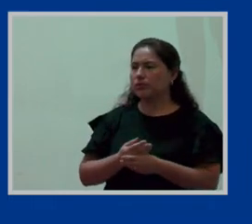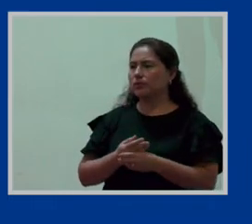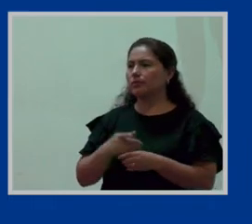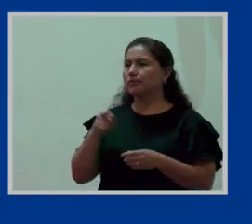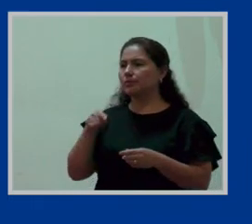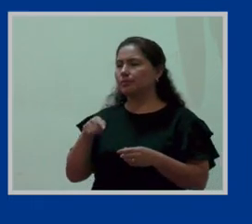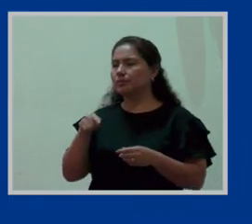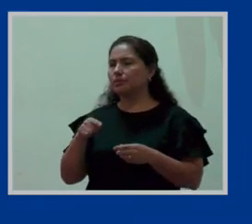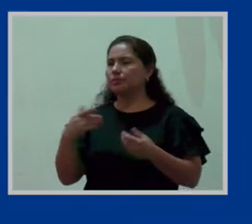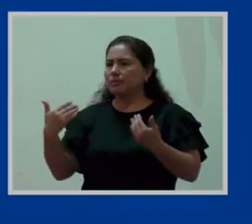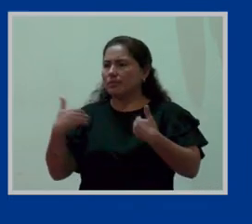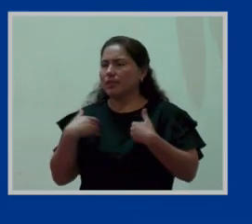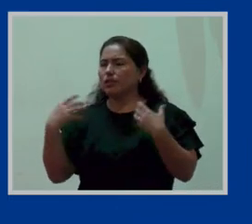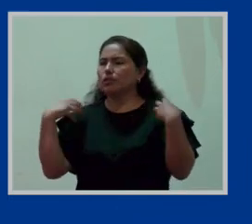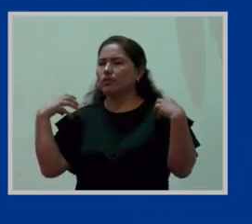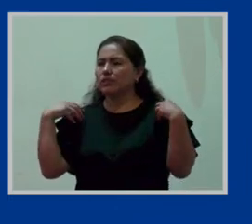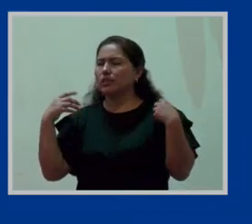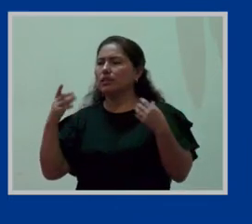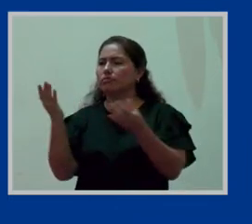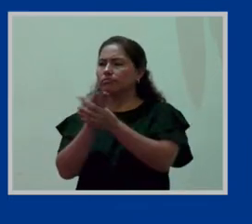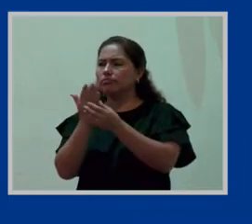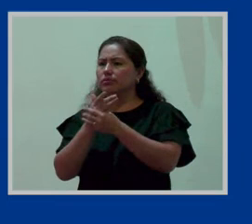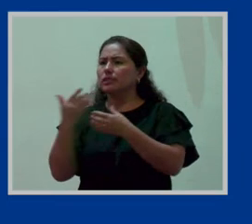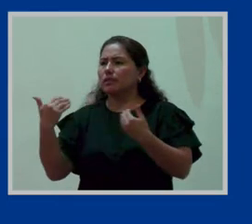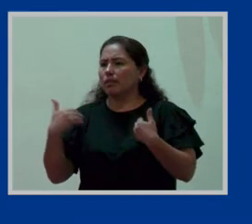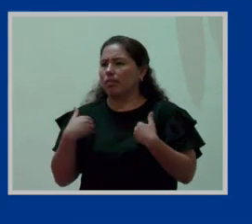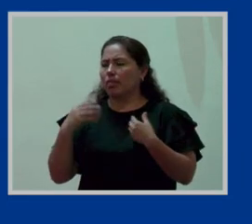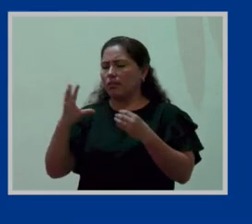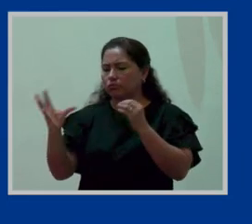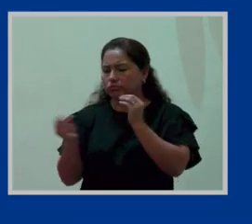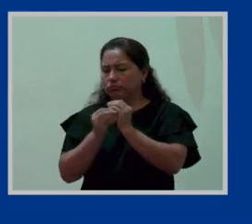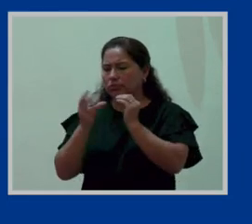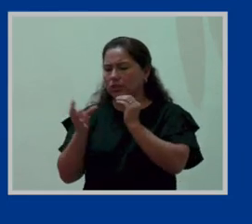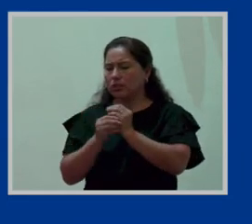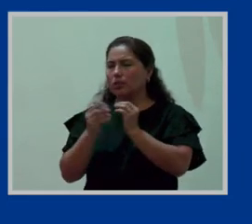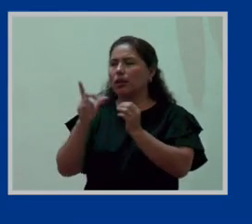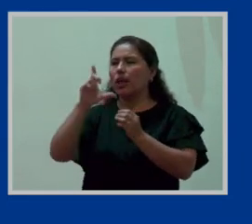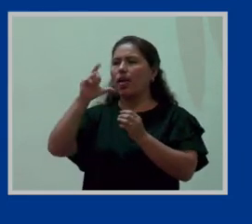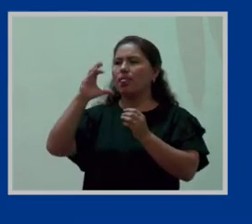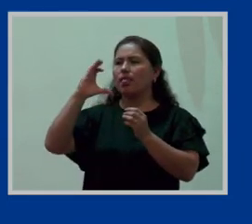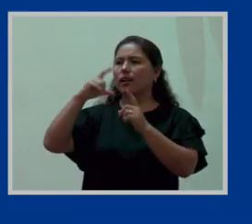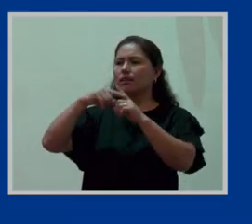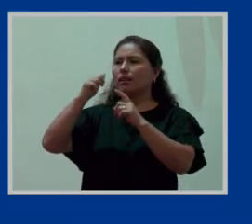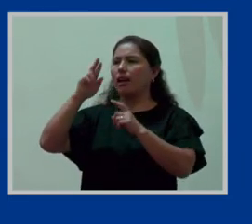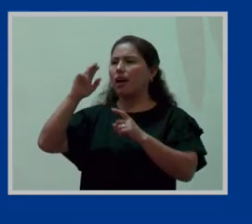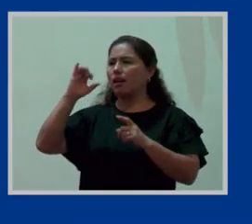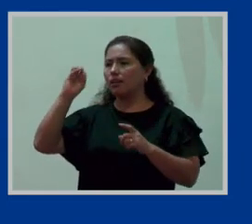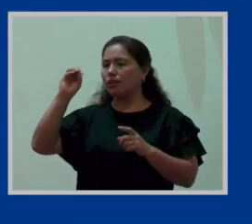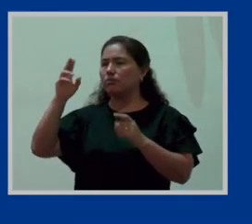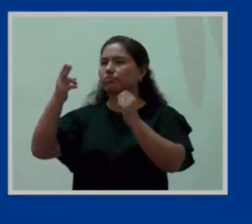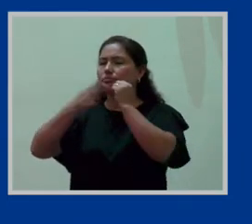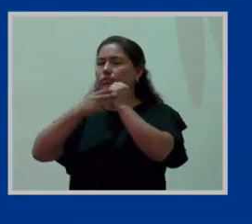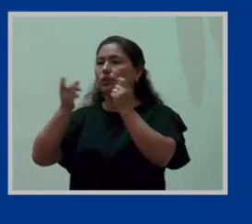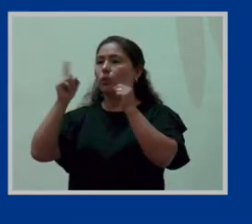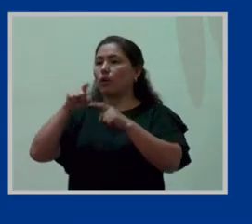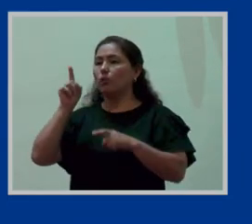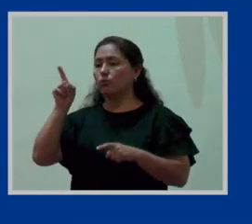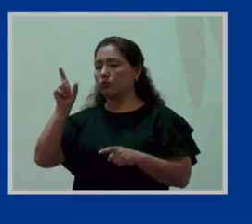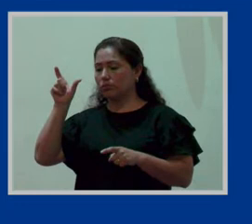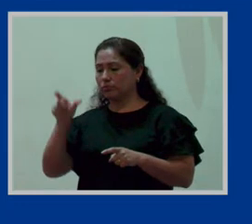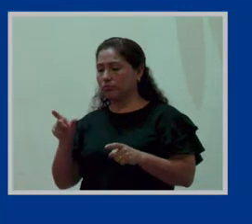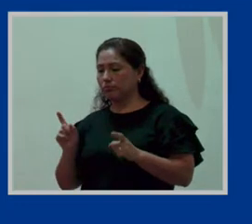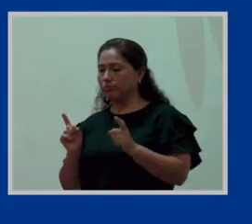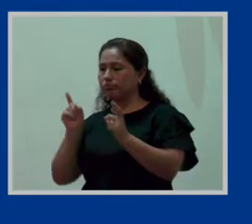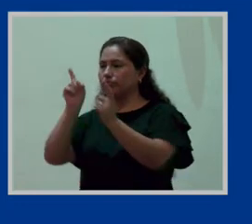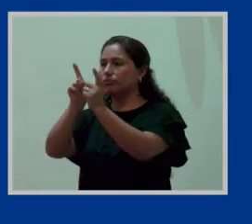tener en su oficina sino más bien lo va a tener en el lactario en consecuencia cuando cada usuaria quiera